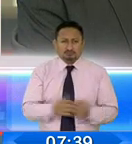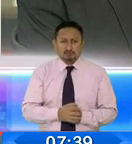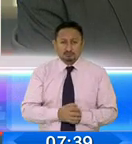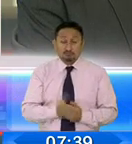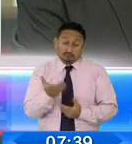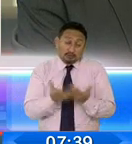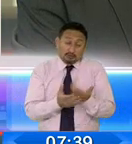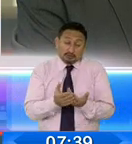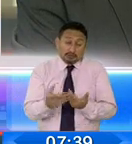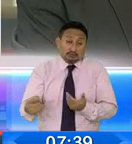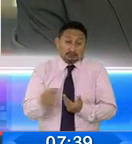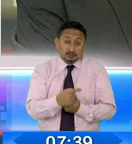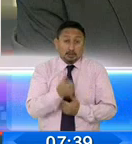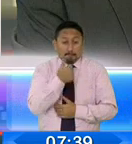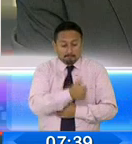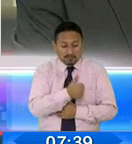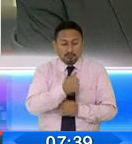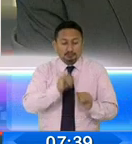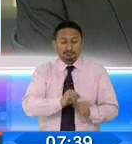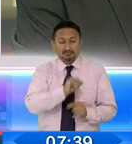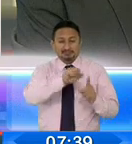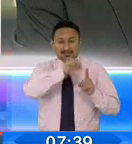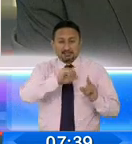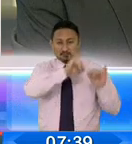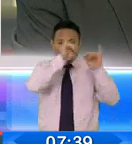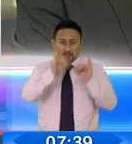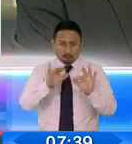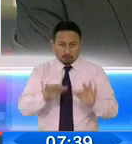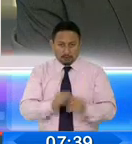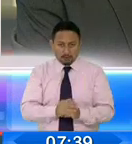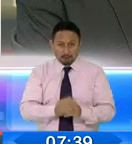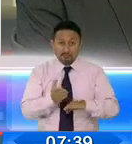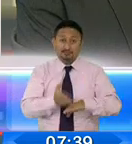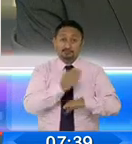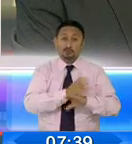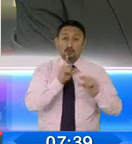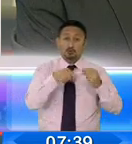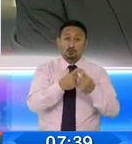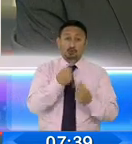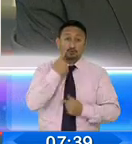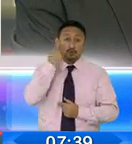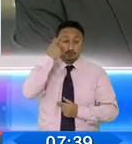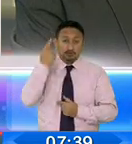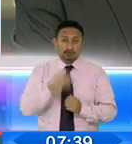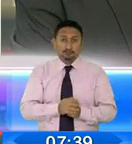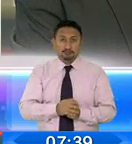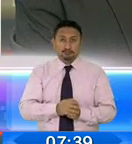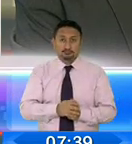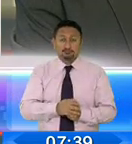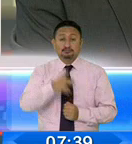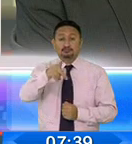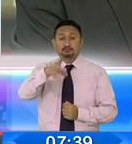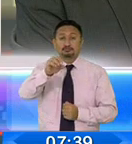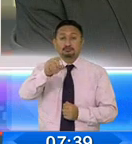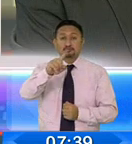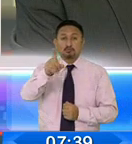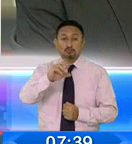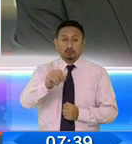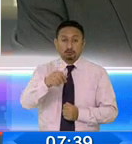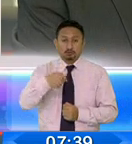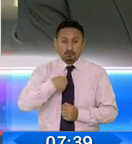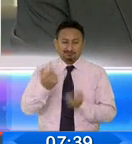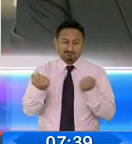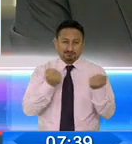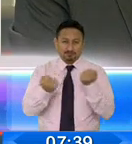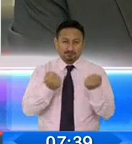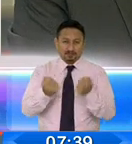tal vez porque ese mismo sistema informático viene del correísmo donde el señor Juan Pablo Pozo manejaba a diestra y siniestra